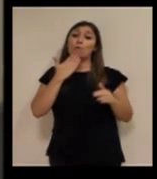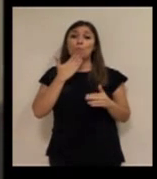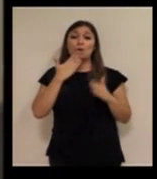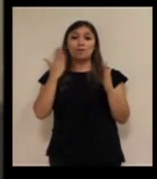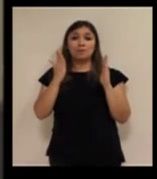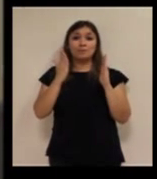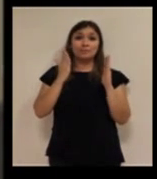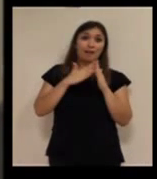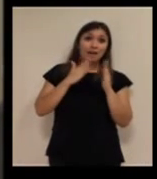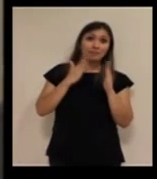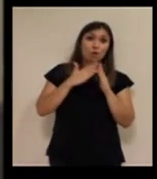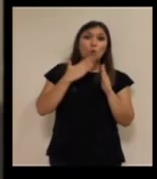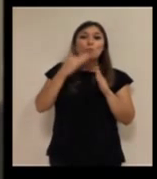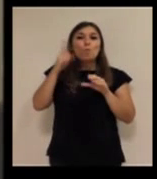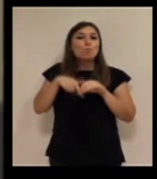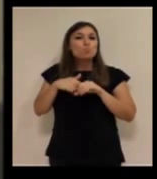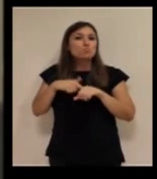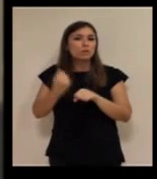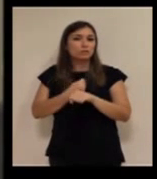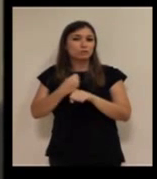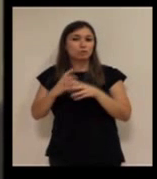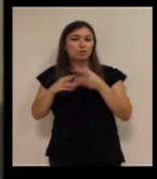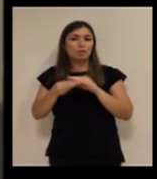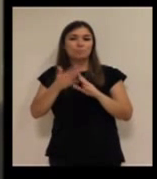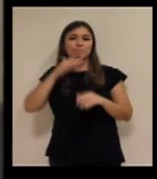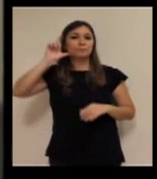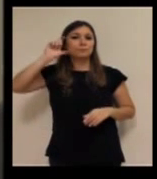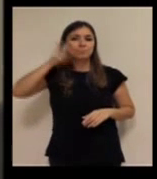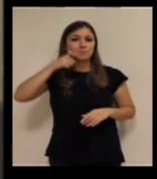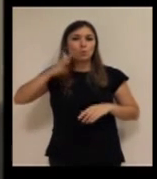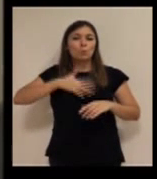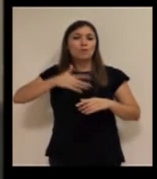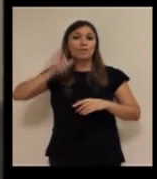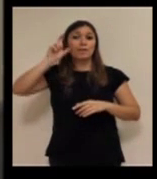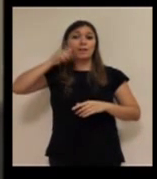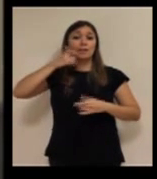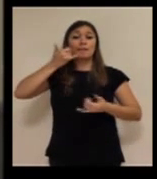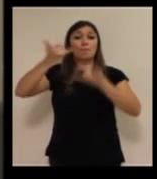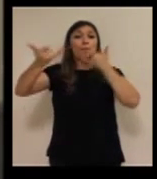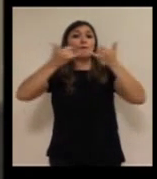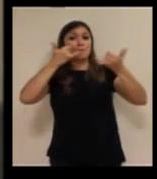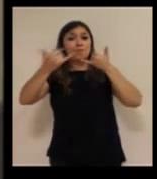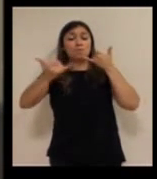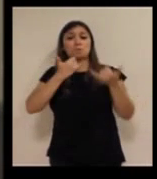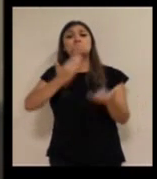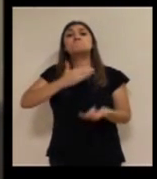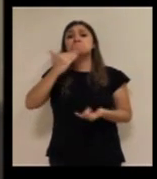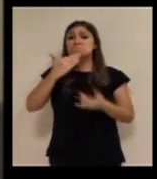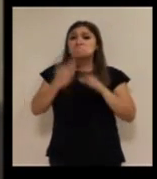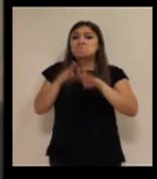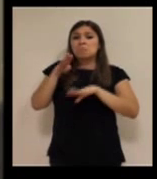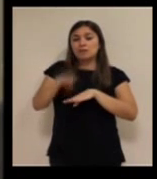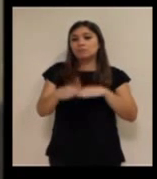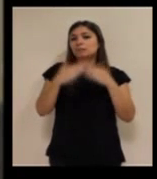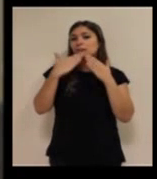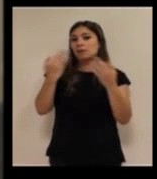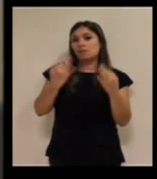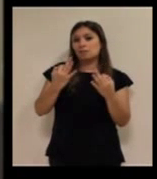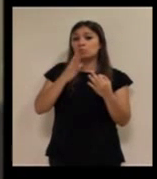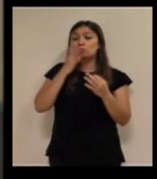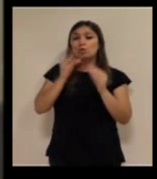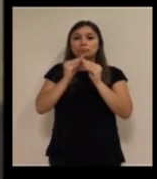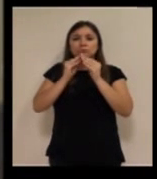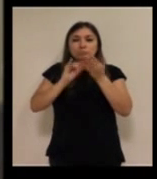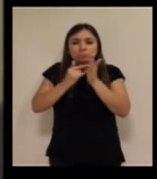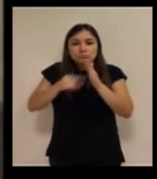un puesto más de ese call center, de esa central de llamadas. Y bueno, ha sido un pasito más, una vez más, debido a la